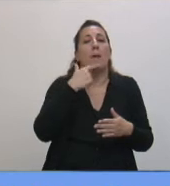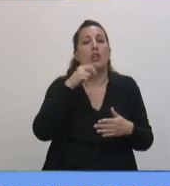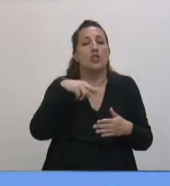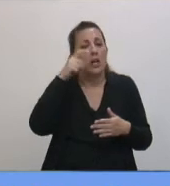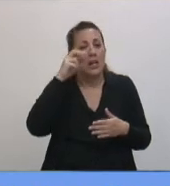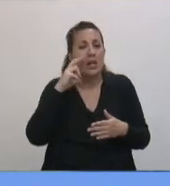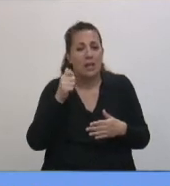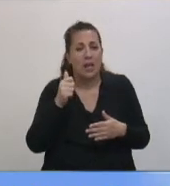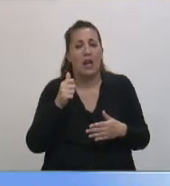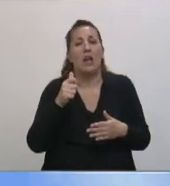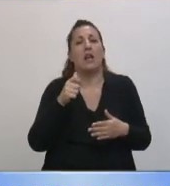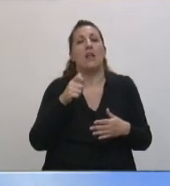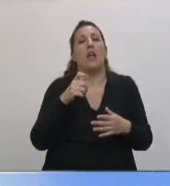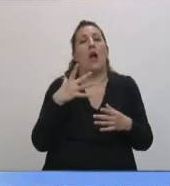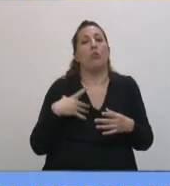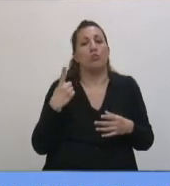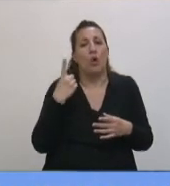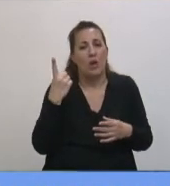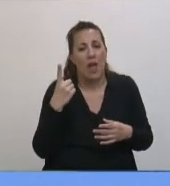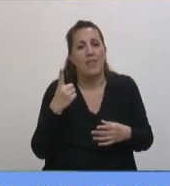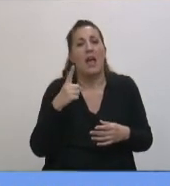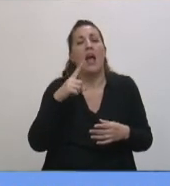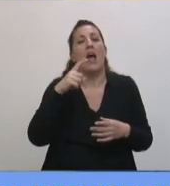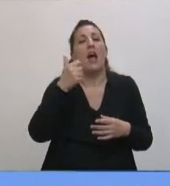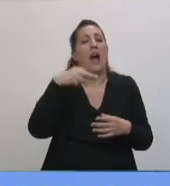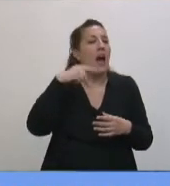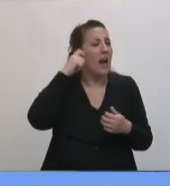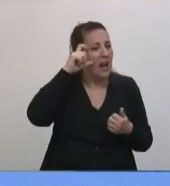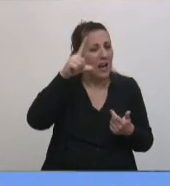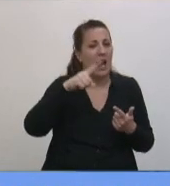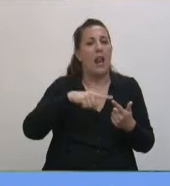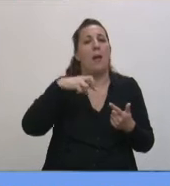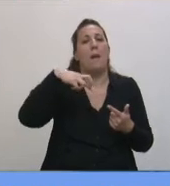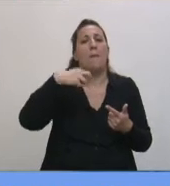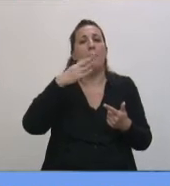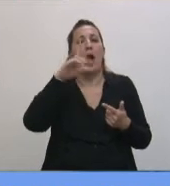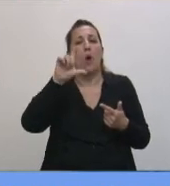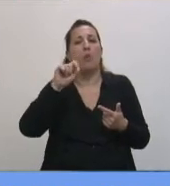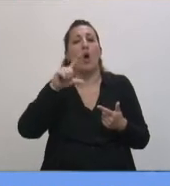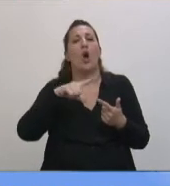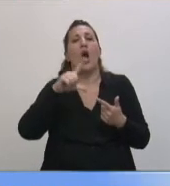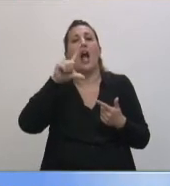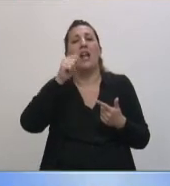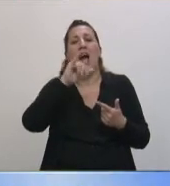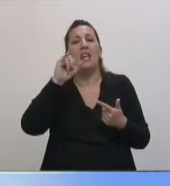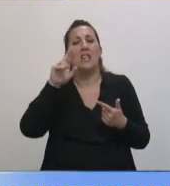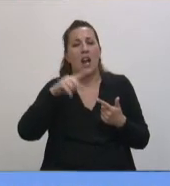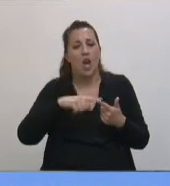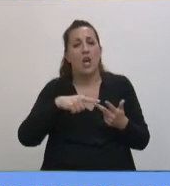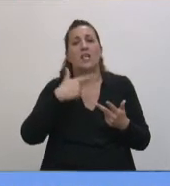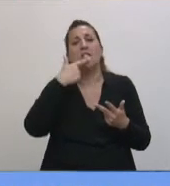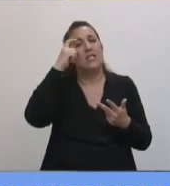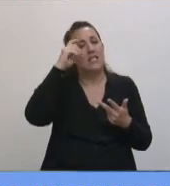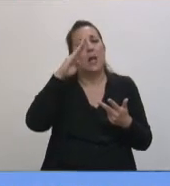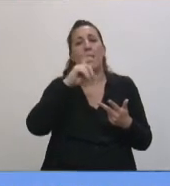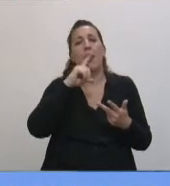nombrar a tres de sus autoridades, a Ángel Clavero, a Pablo Lázaro, a Sebastián Friso y también a Mariano Cravedi,